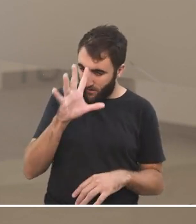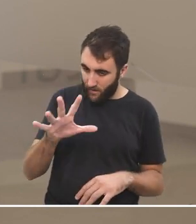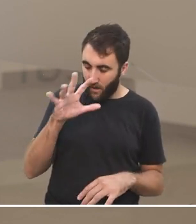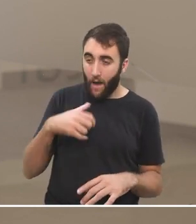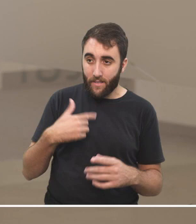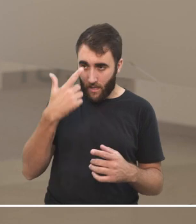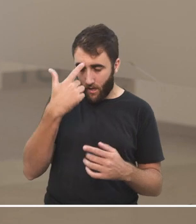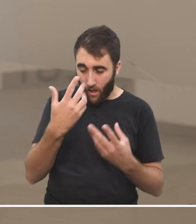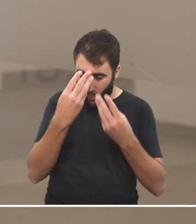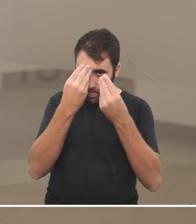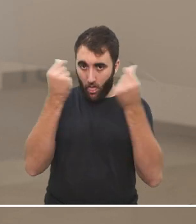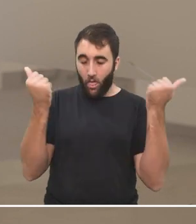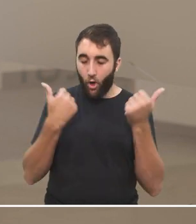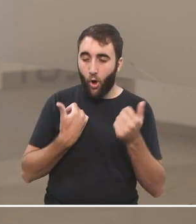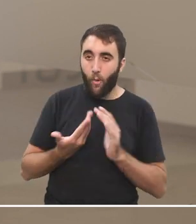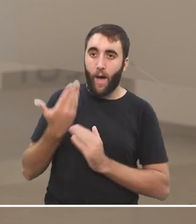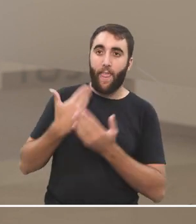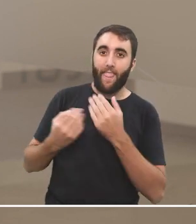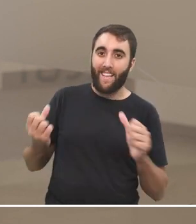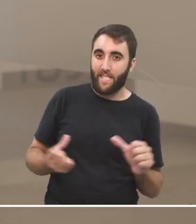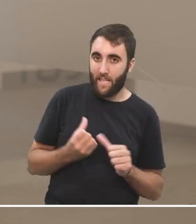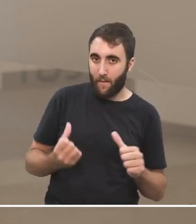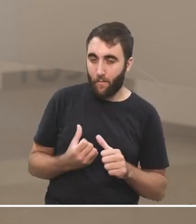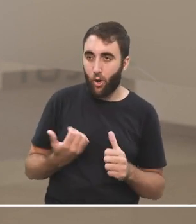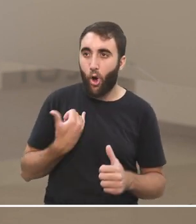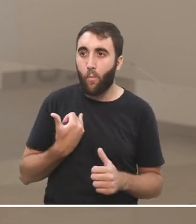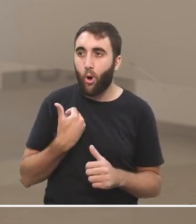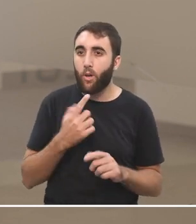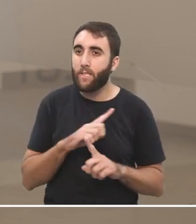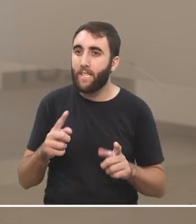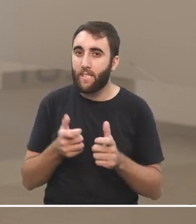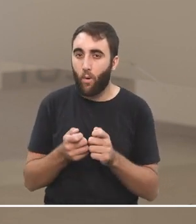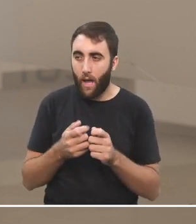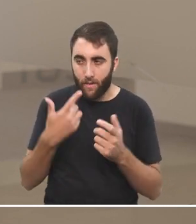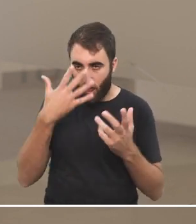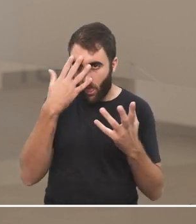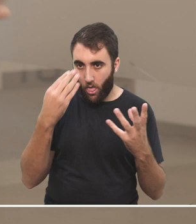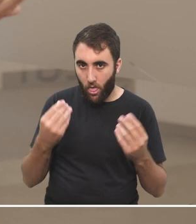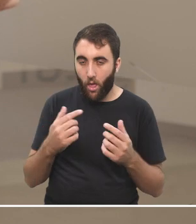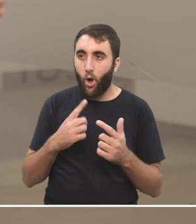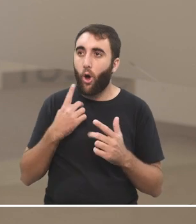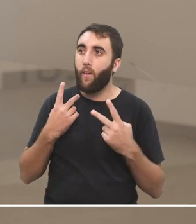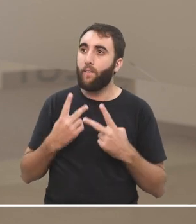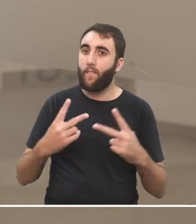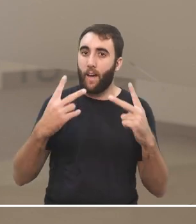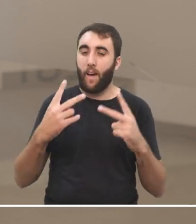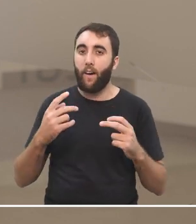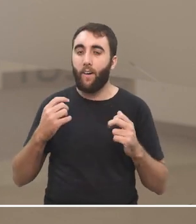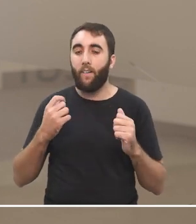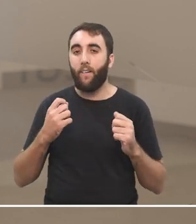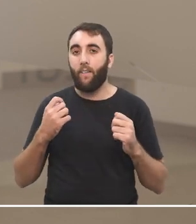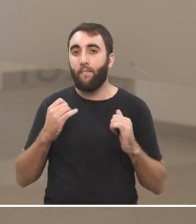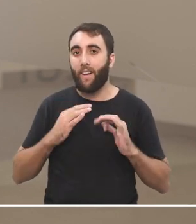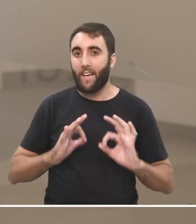mismos también no nos acordamos a veces cómo era, cómo era vivir sin celular, cómo era, por ejemplo, irse de vacaciones, irse de mochilero,